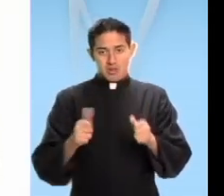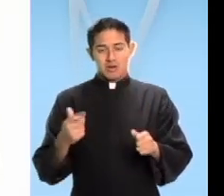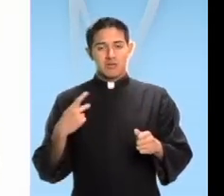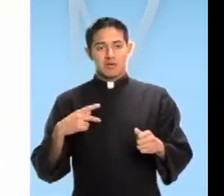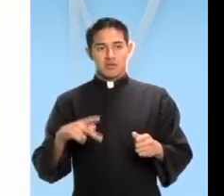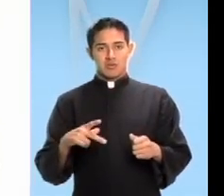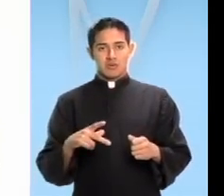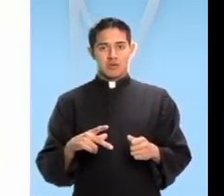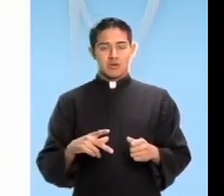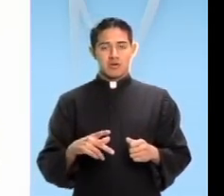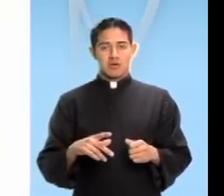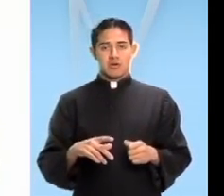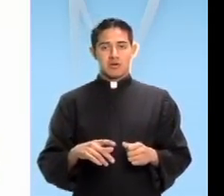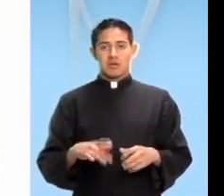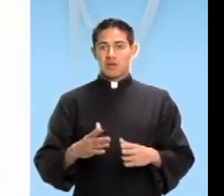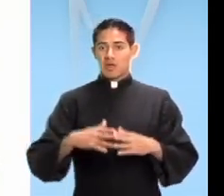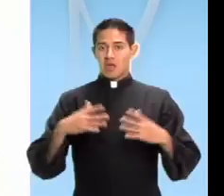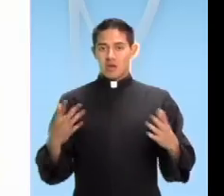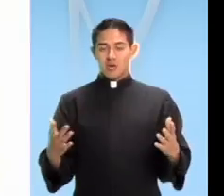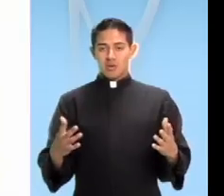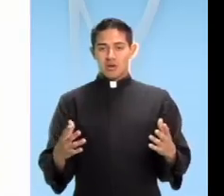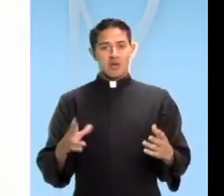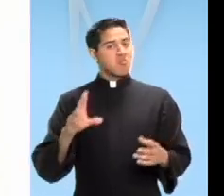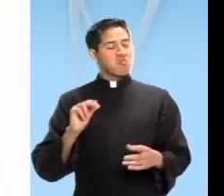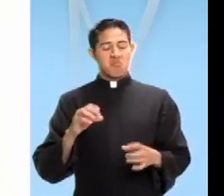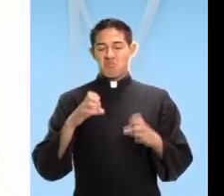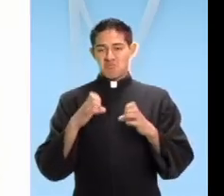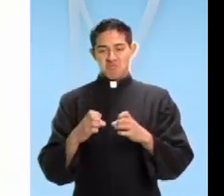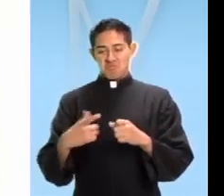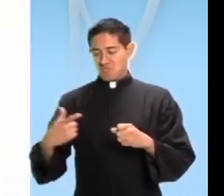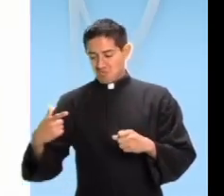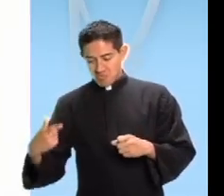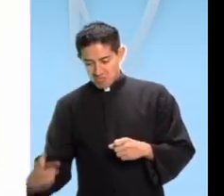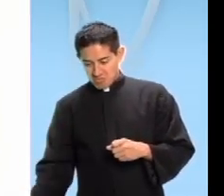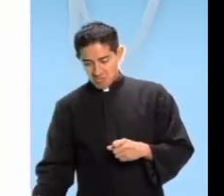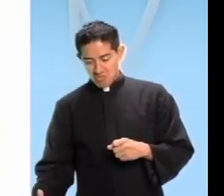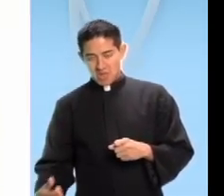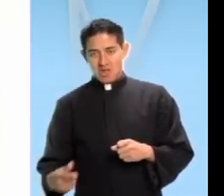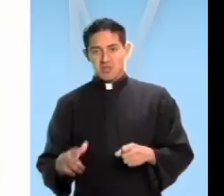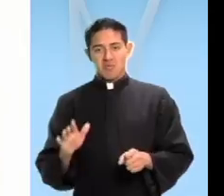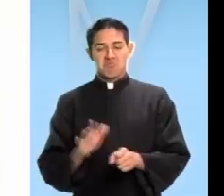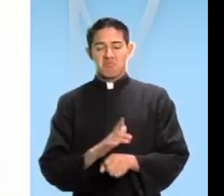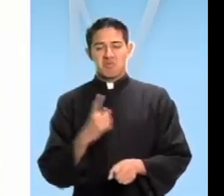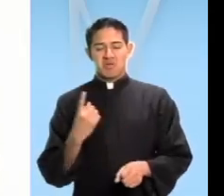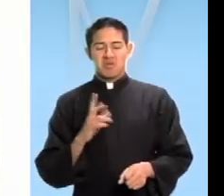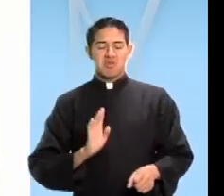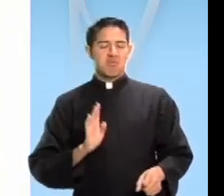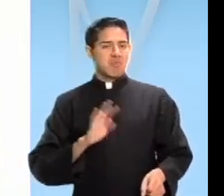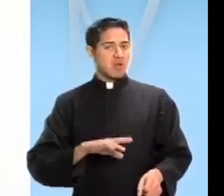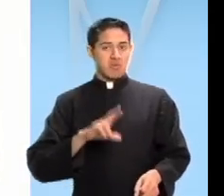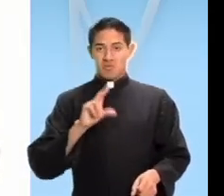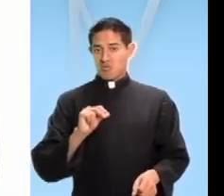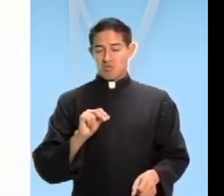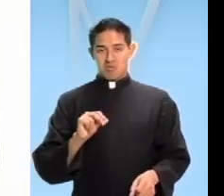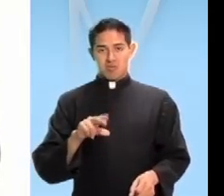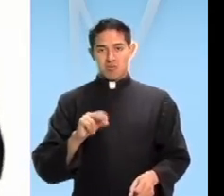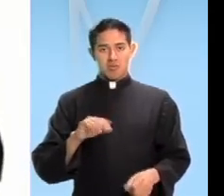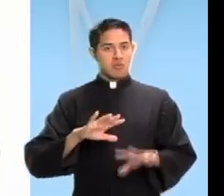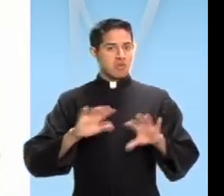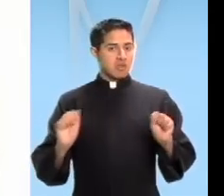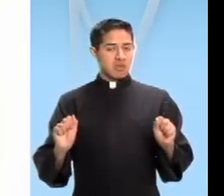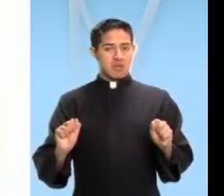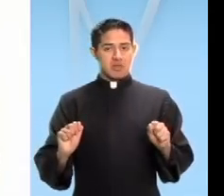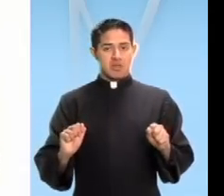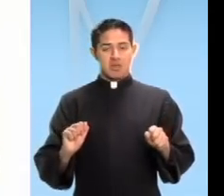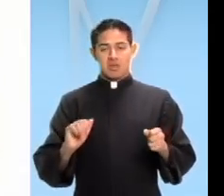nivel de comportamiento, en el nivel de la cercanía a Dios, sino ahora será un hombre